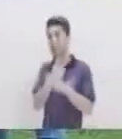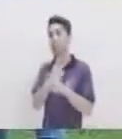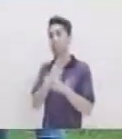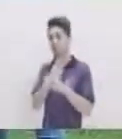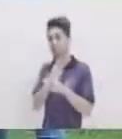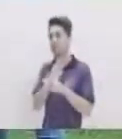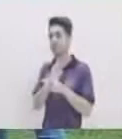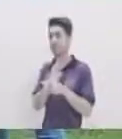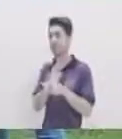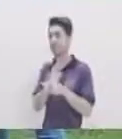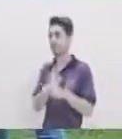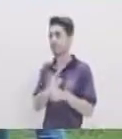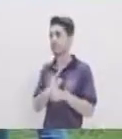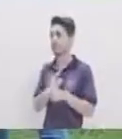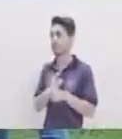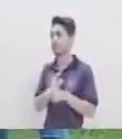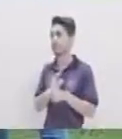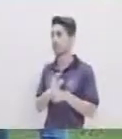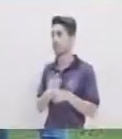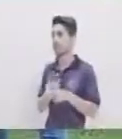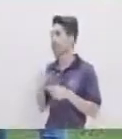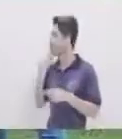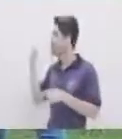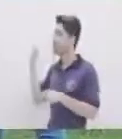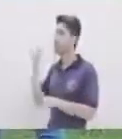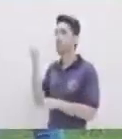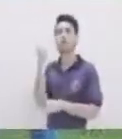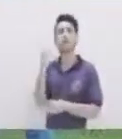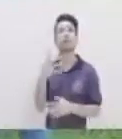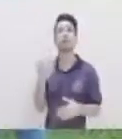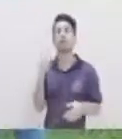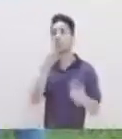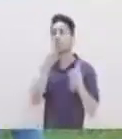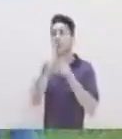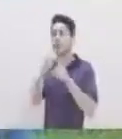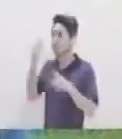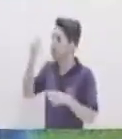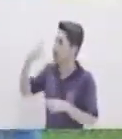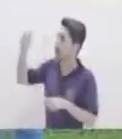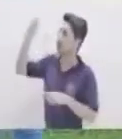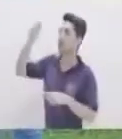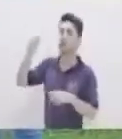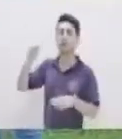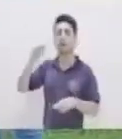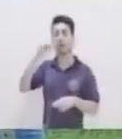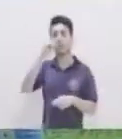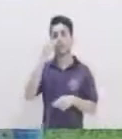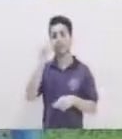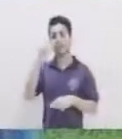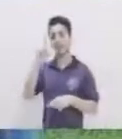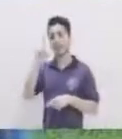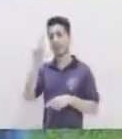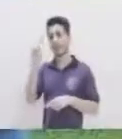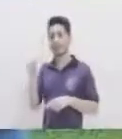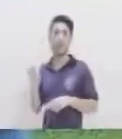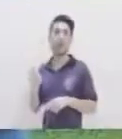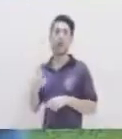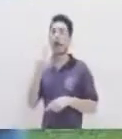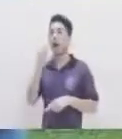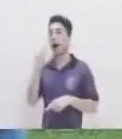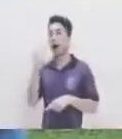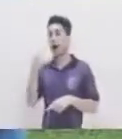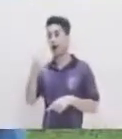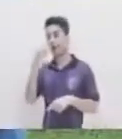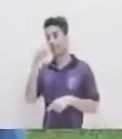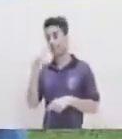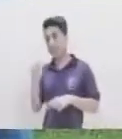correctamente Y ahí también puede La importancia que lleva ahí también la tilde ¿Verdad? Porque por ejemplo ese cante Si le agregamos canté